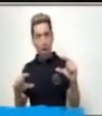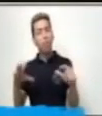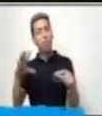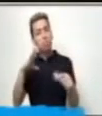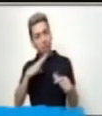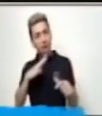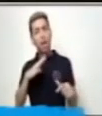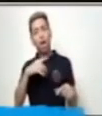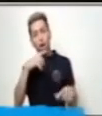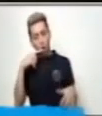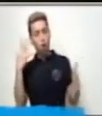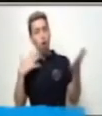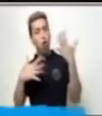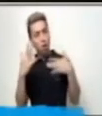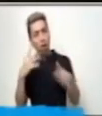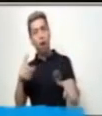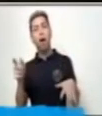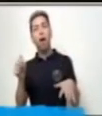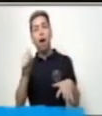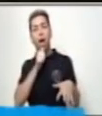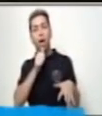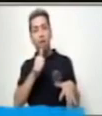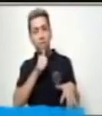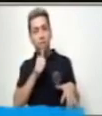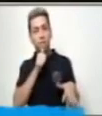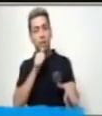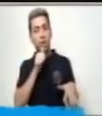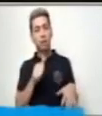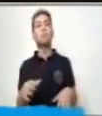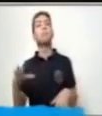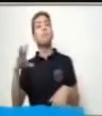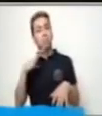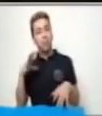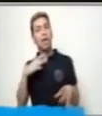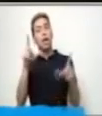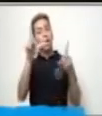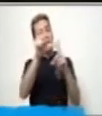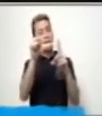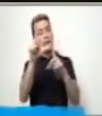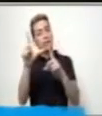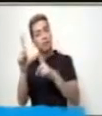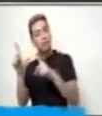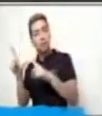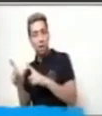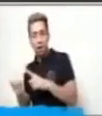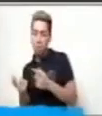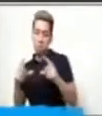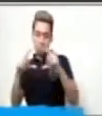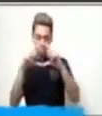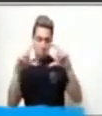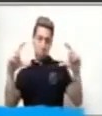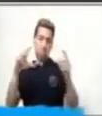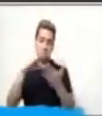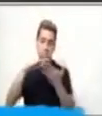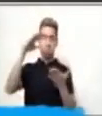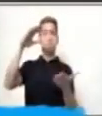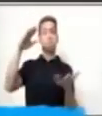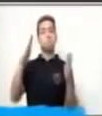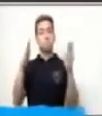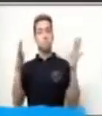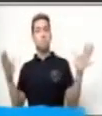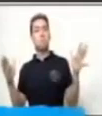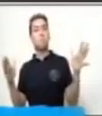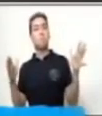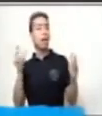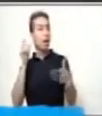tiene letras y es grande. Muy bien. Pudimos observar cuatro